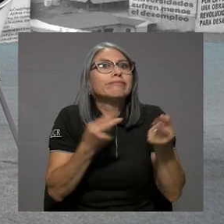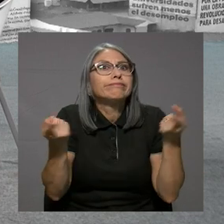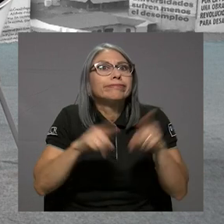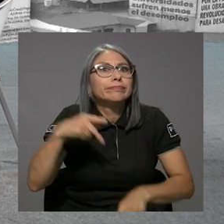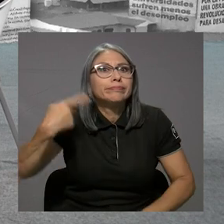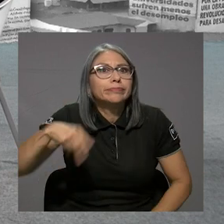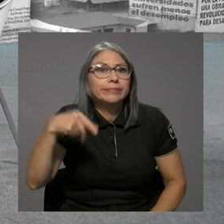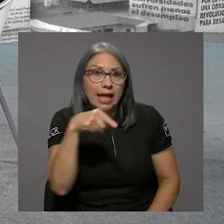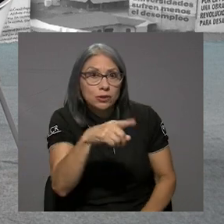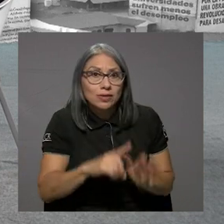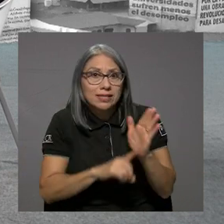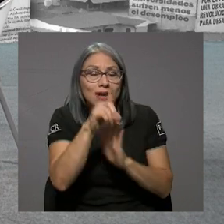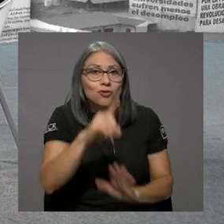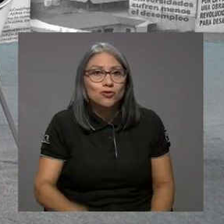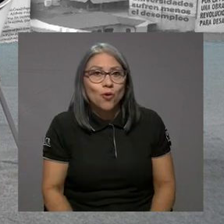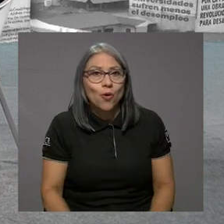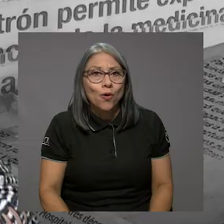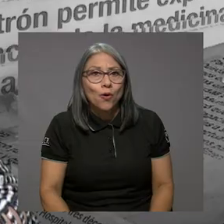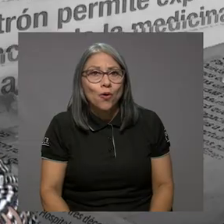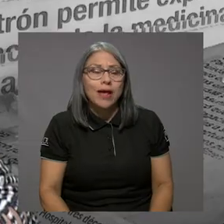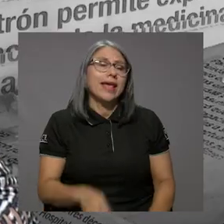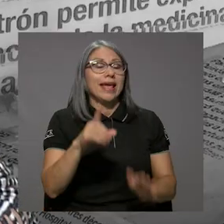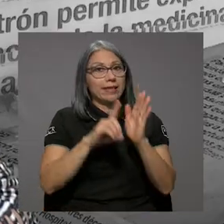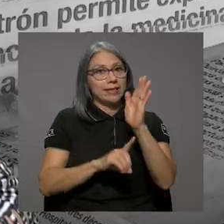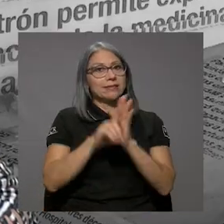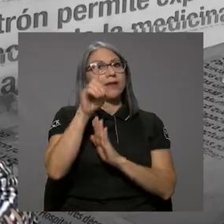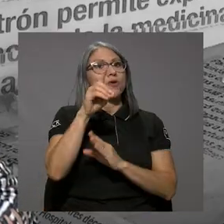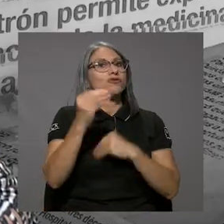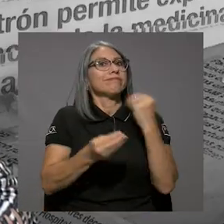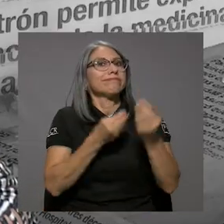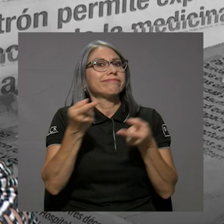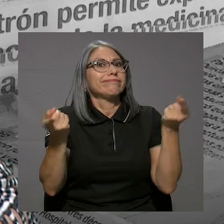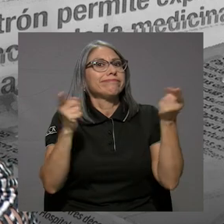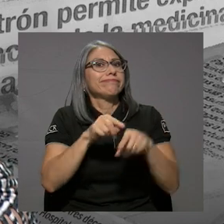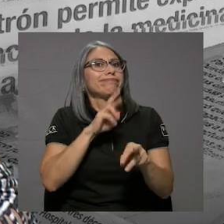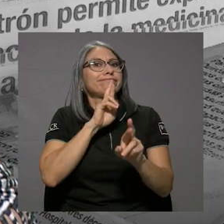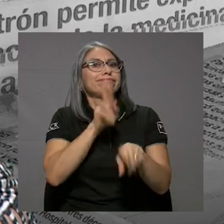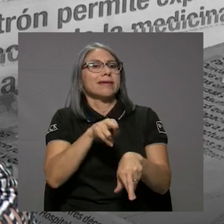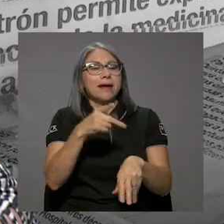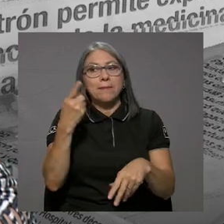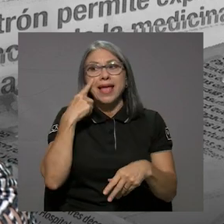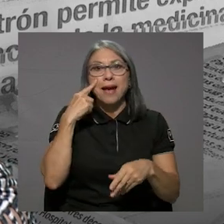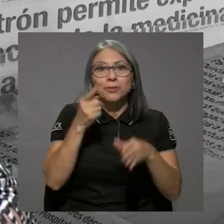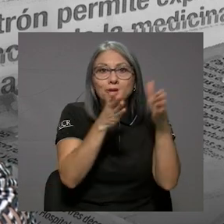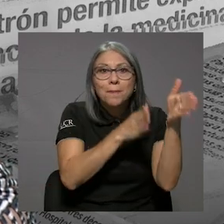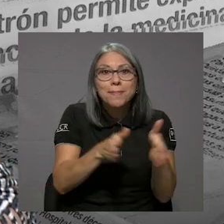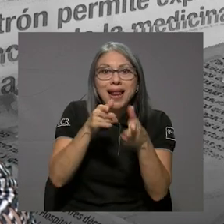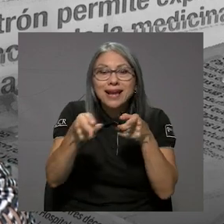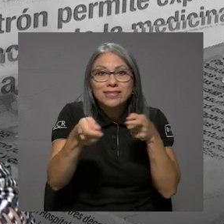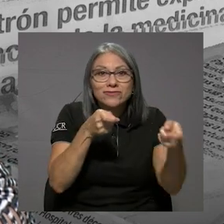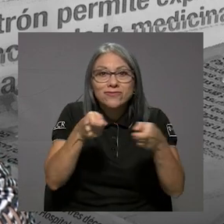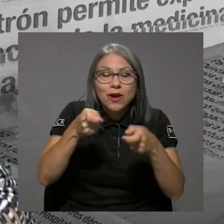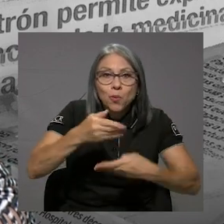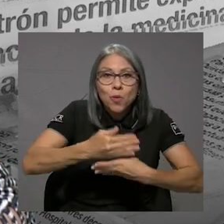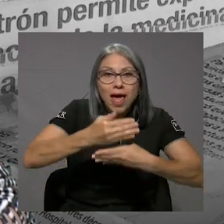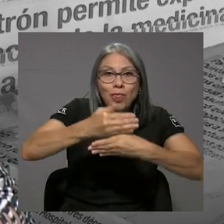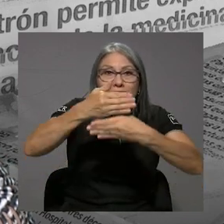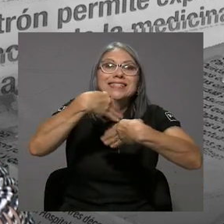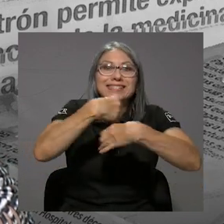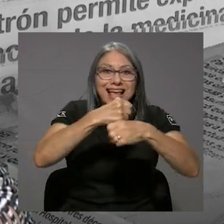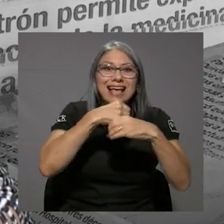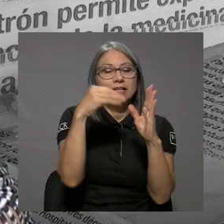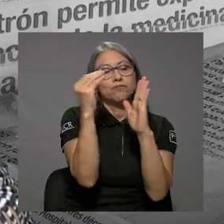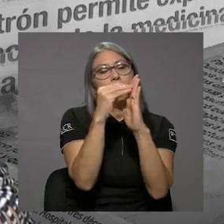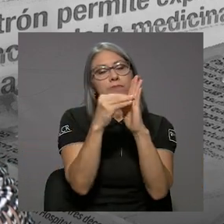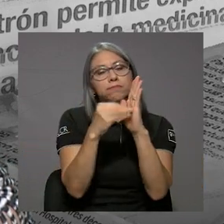Si eso es desarrollo. ¿Desarrollo a costa de qué? Pero veamos, esos planes reguladores se hacen, pero no